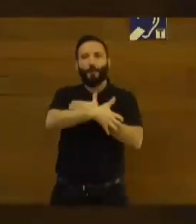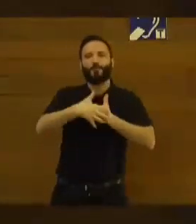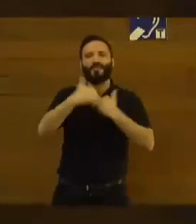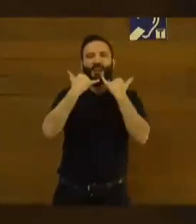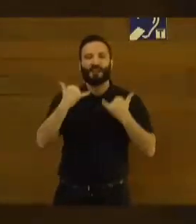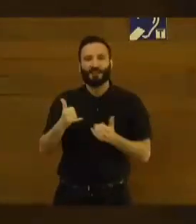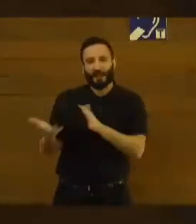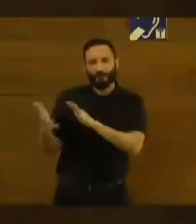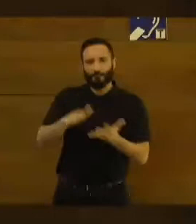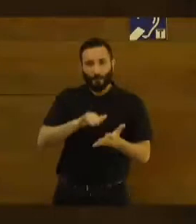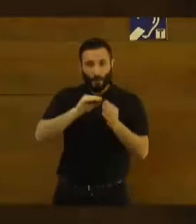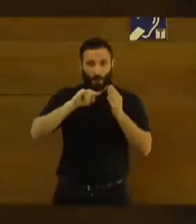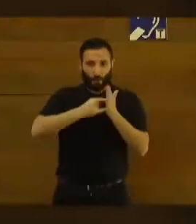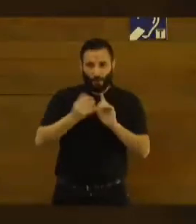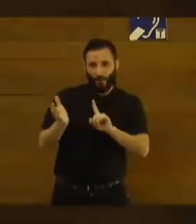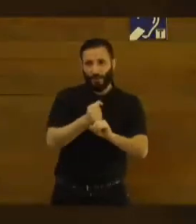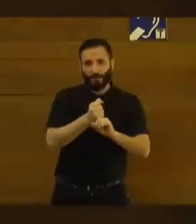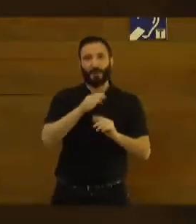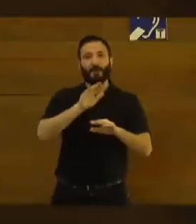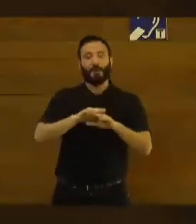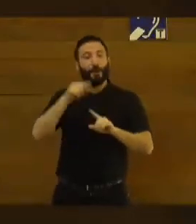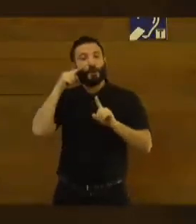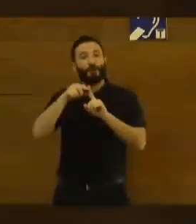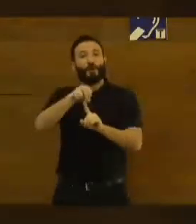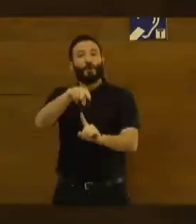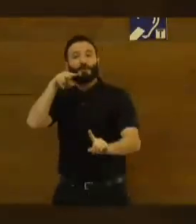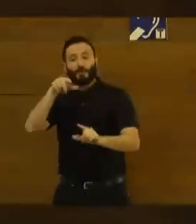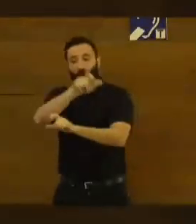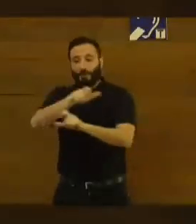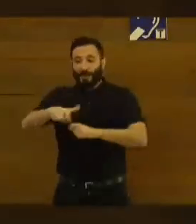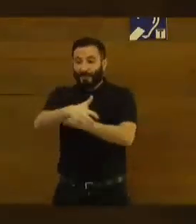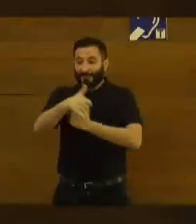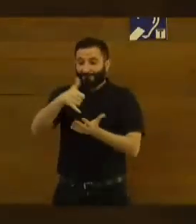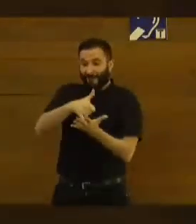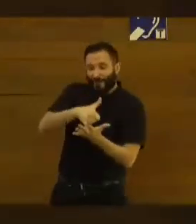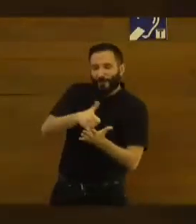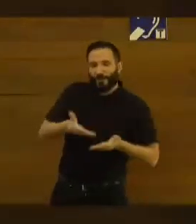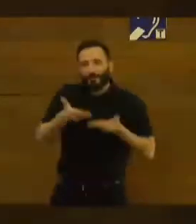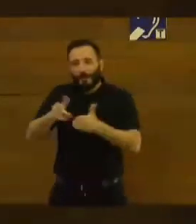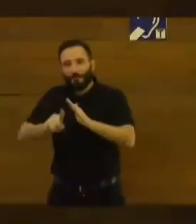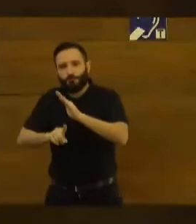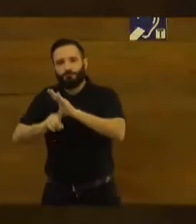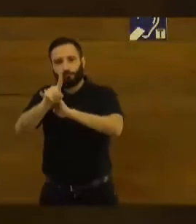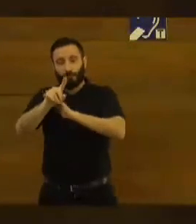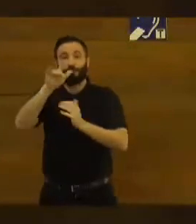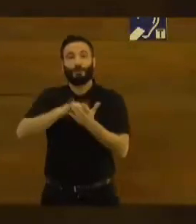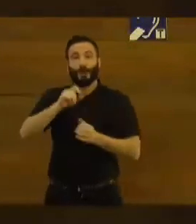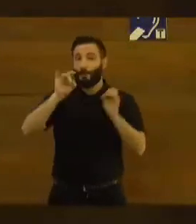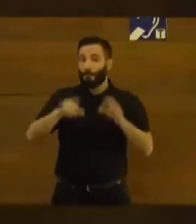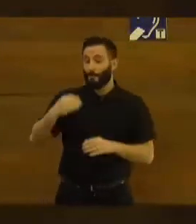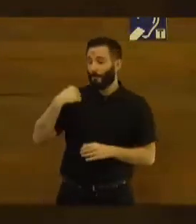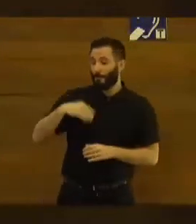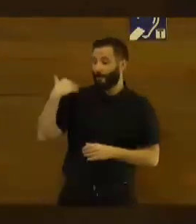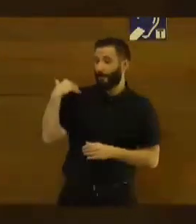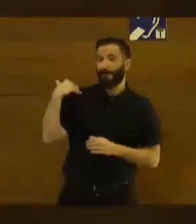vertientes ecológica y social en su visión sobre el desarrollo de las personas desfavorecidas. Al igual que en la ocasión anterior vamos a ver